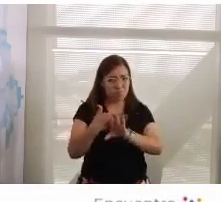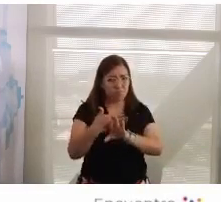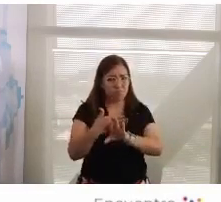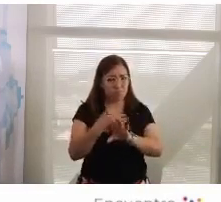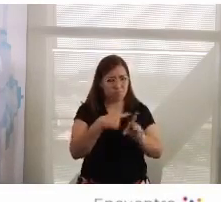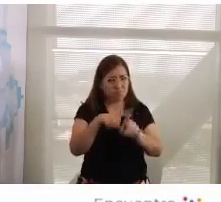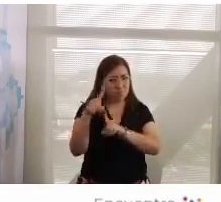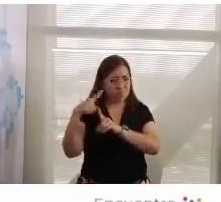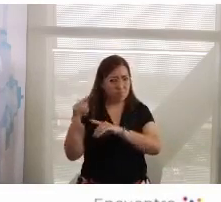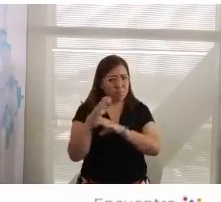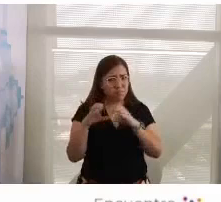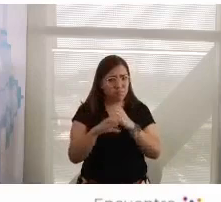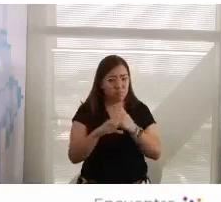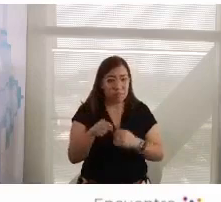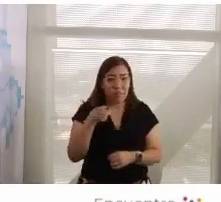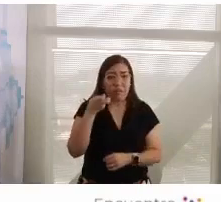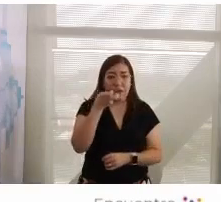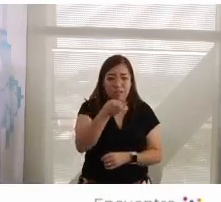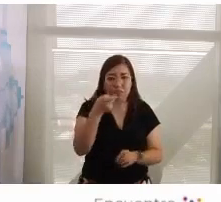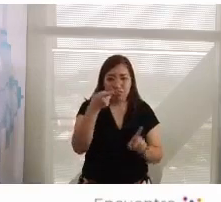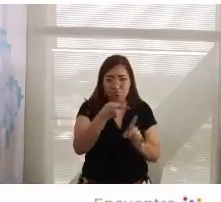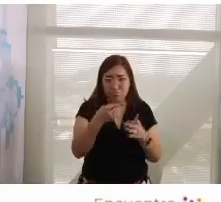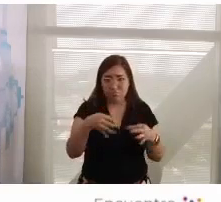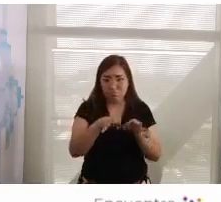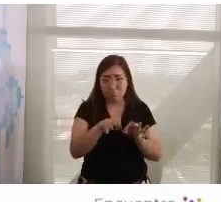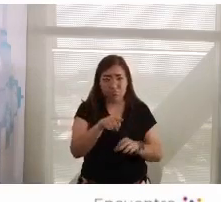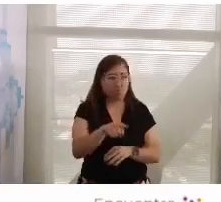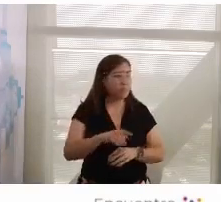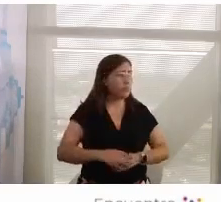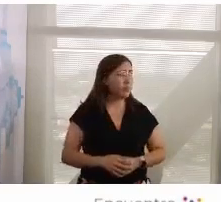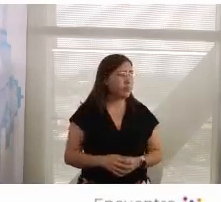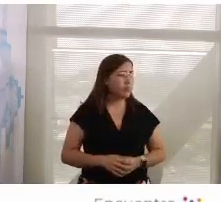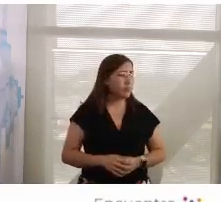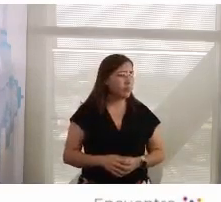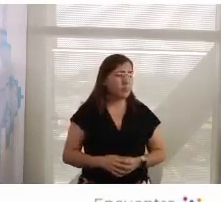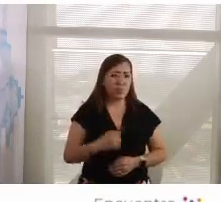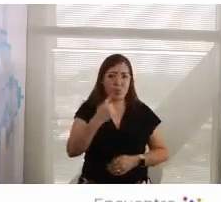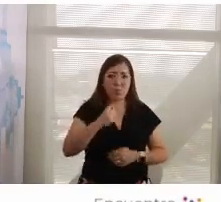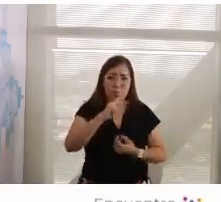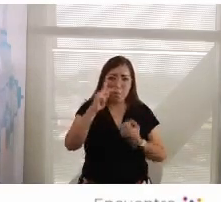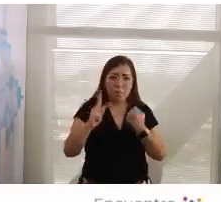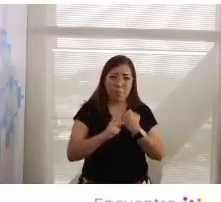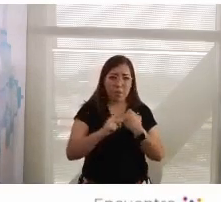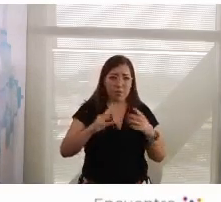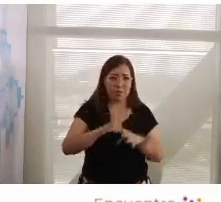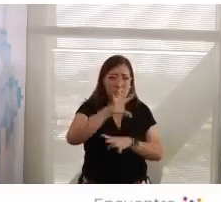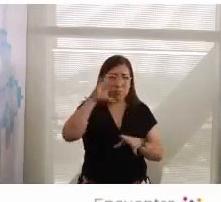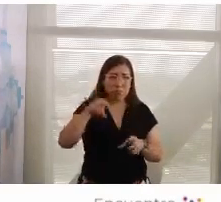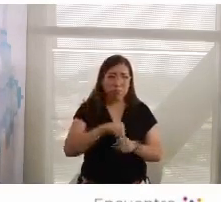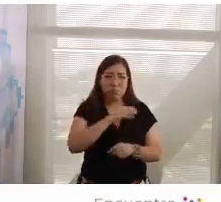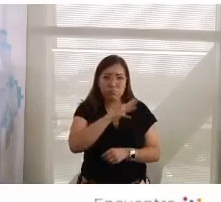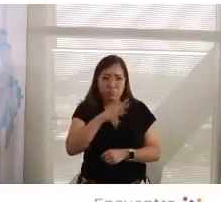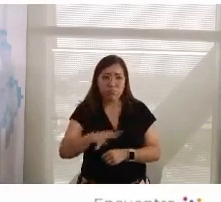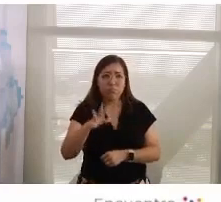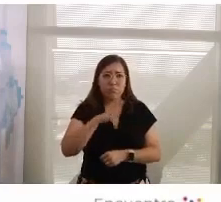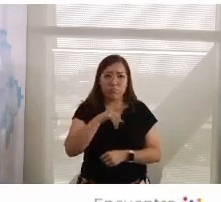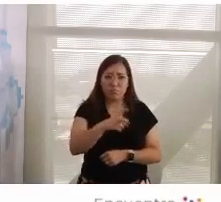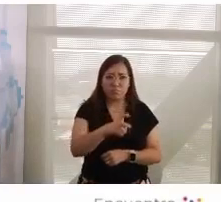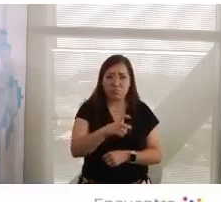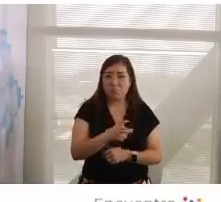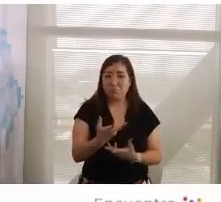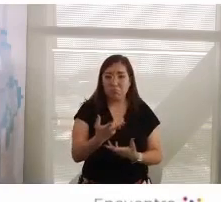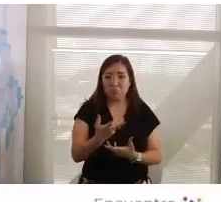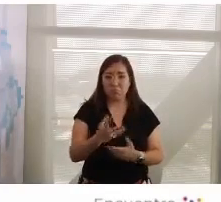tentativa efectiva de golpe de Estado. Y una nación, y una nación gigante, aún así, esto no los